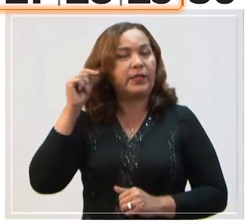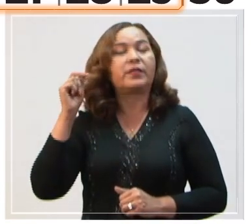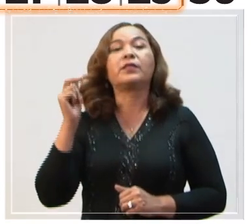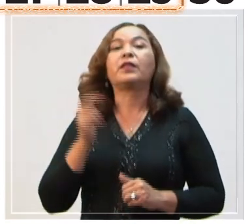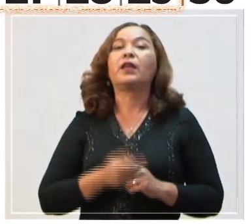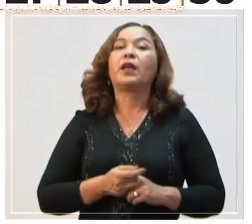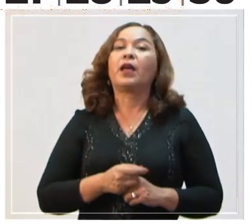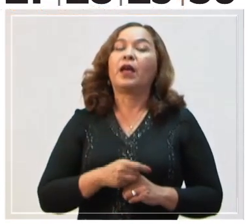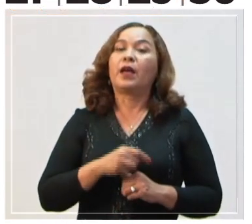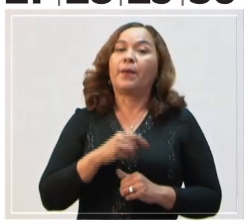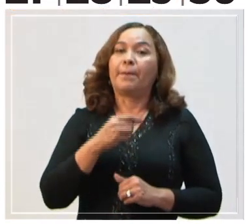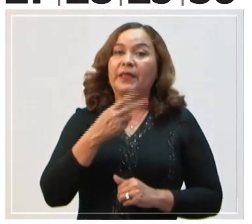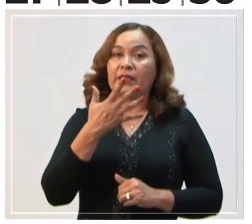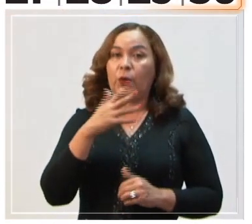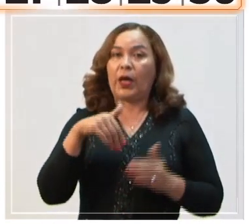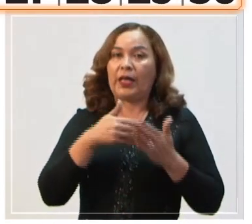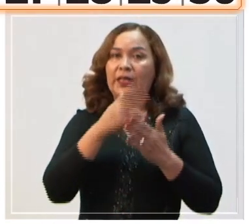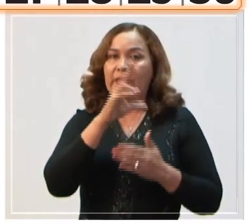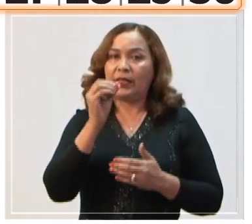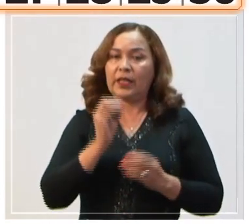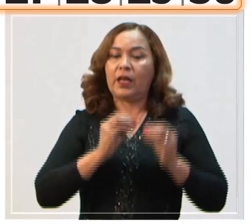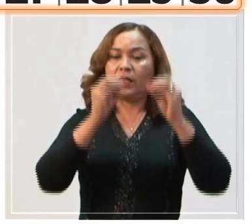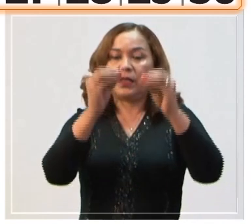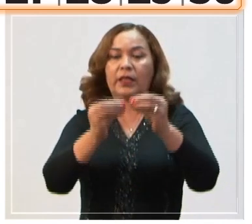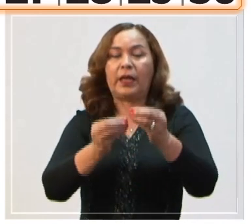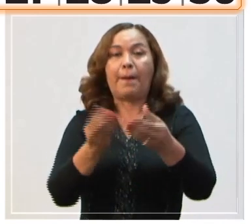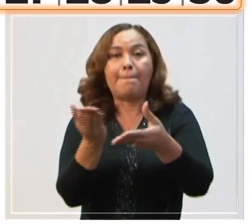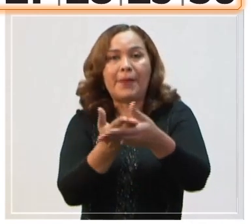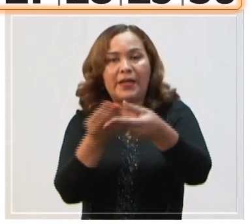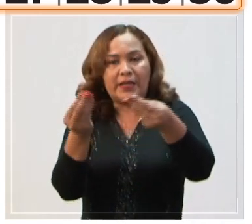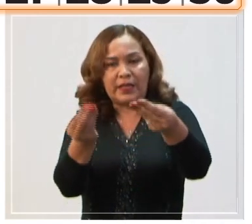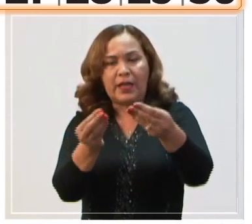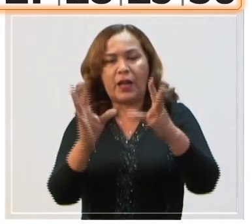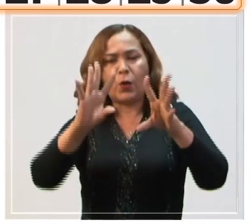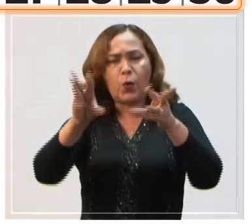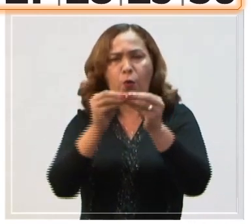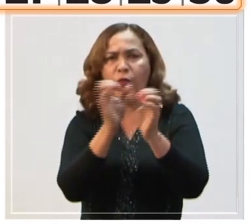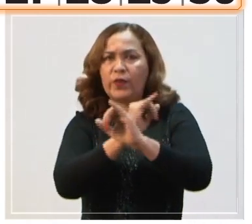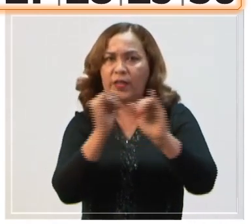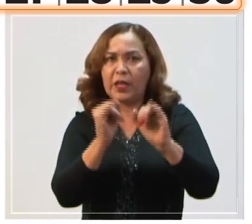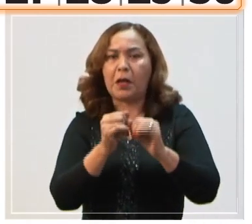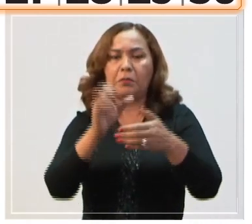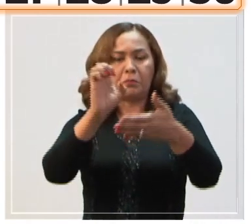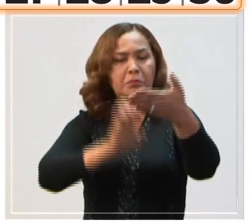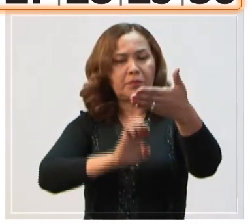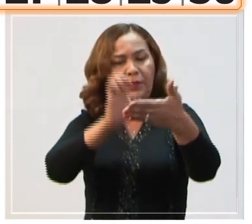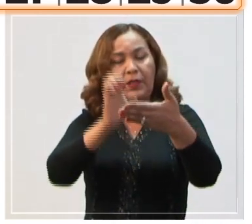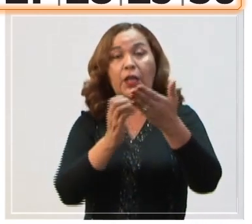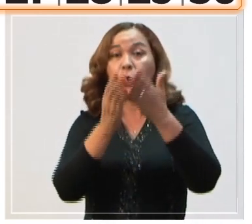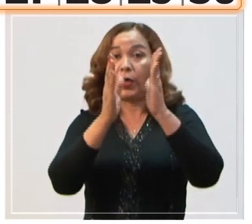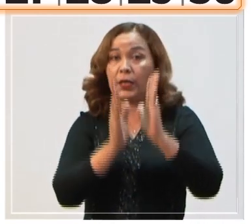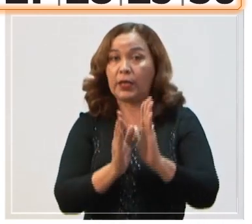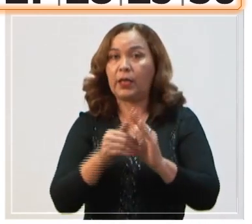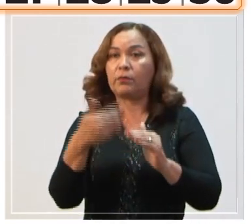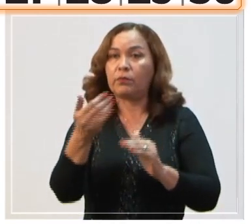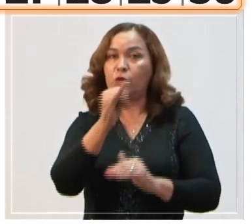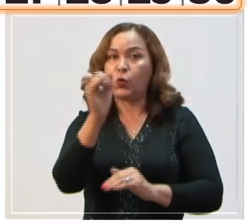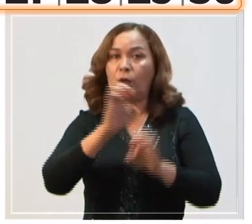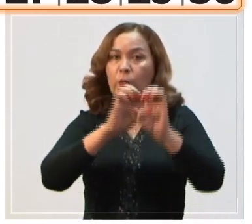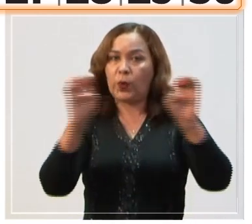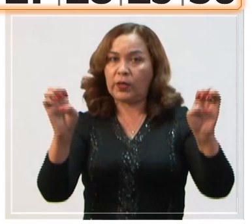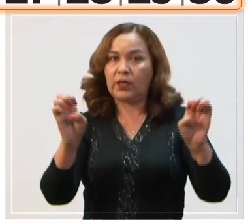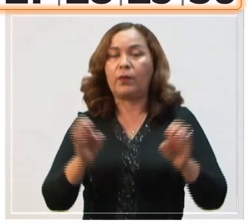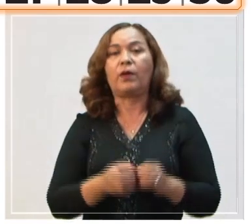25 al 30. Consignación de Planillas de Resumen Final de Rendimiento Estudiantil ante la Zona Educativa